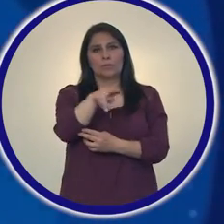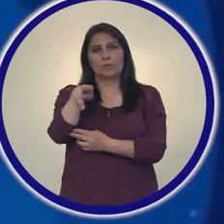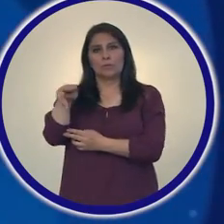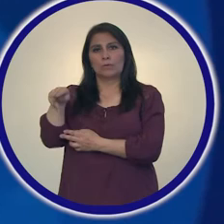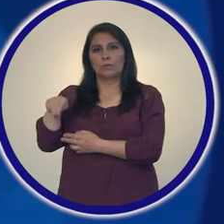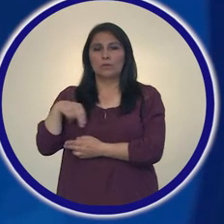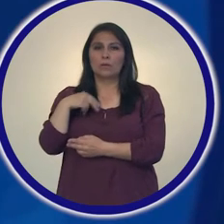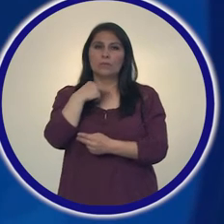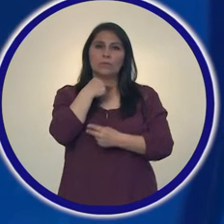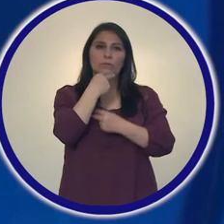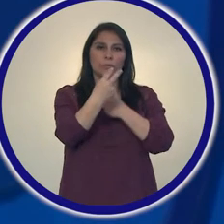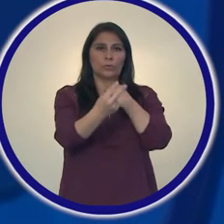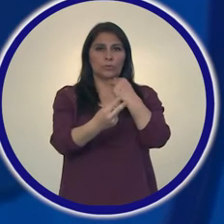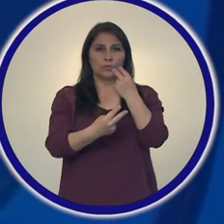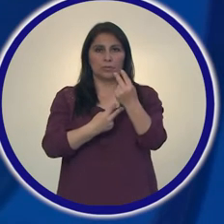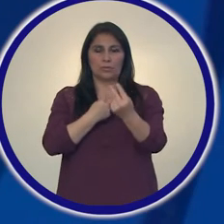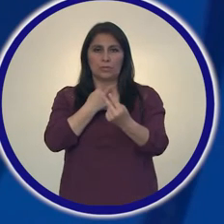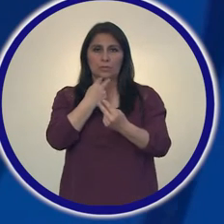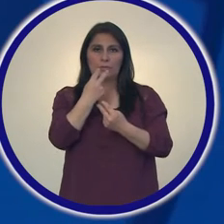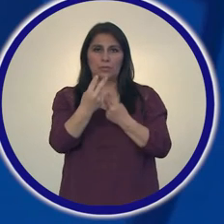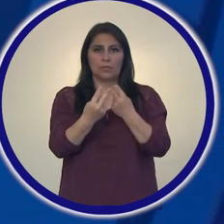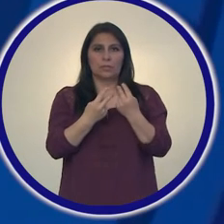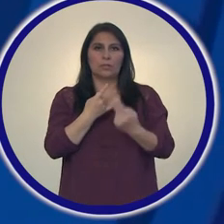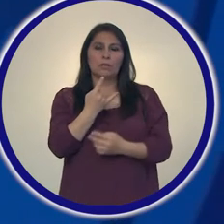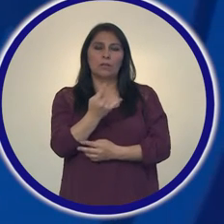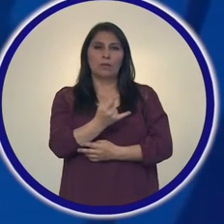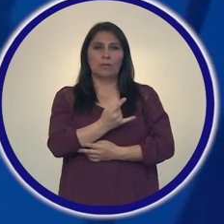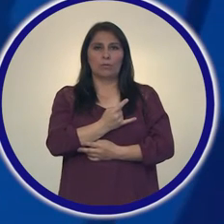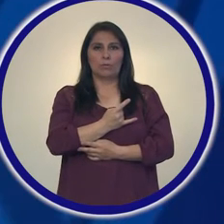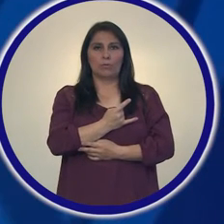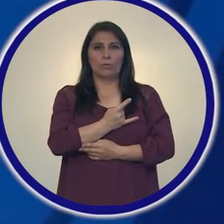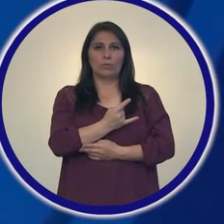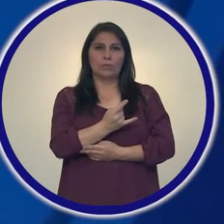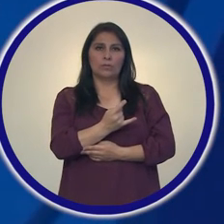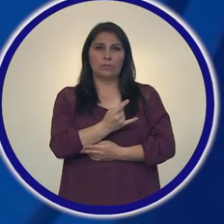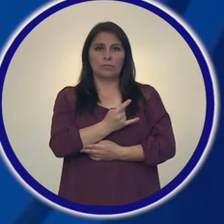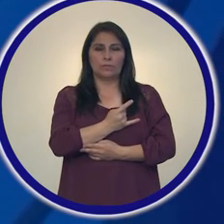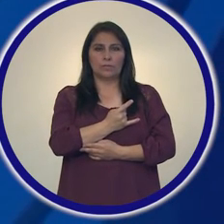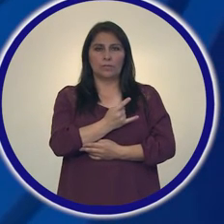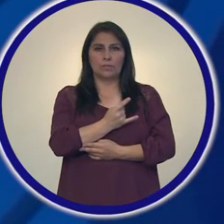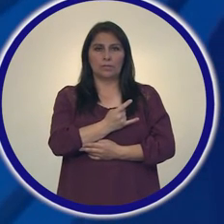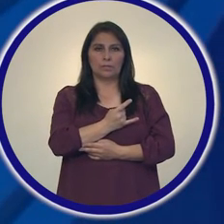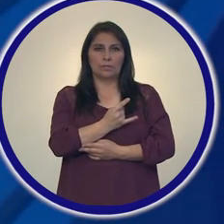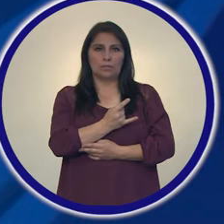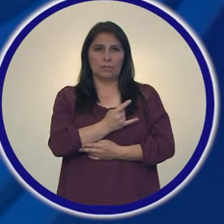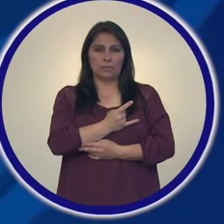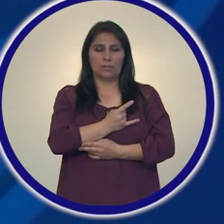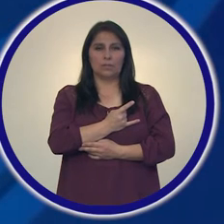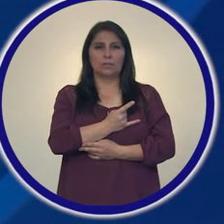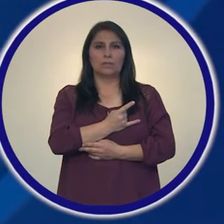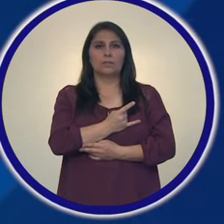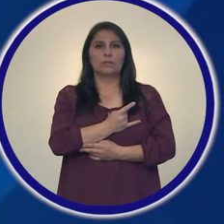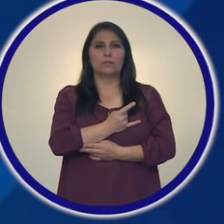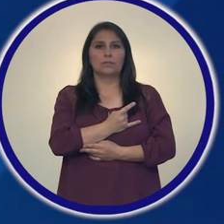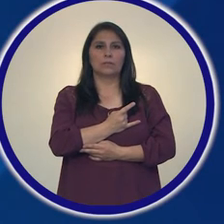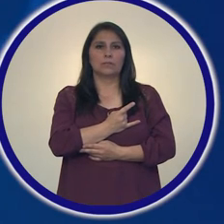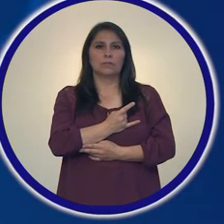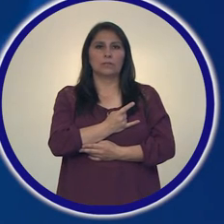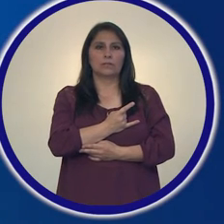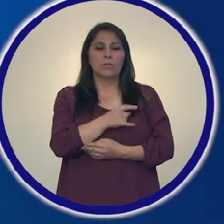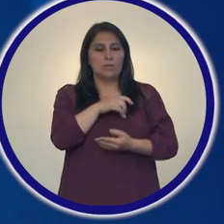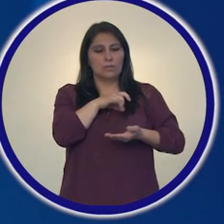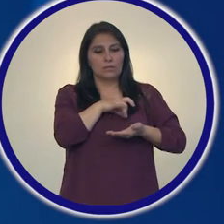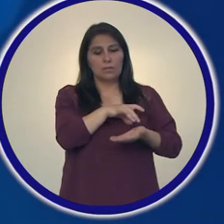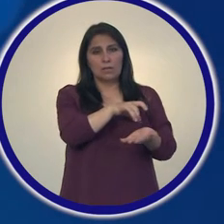Somos las voces de la universidad,